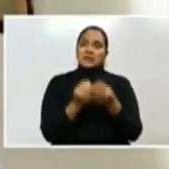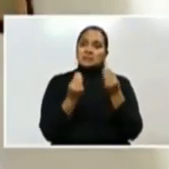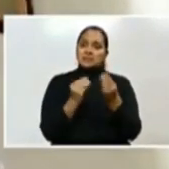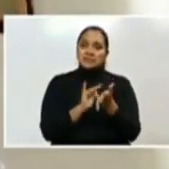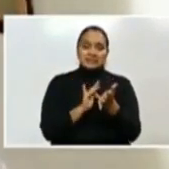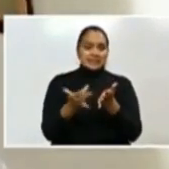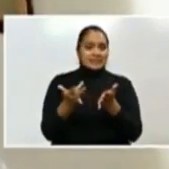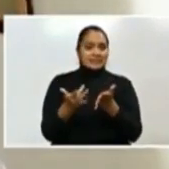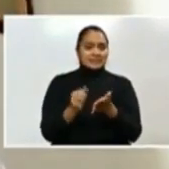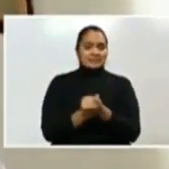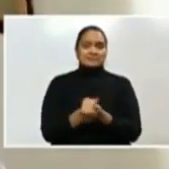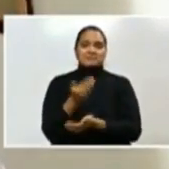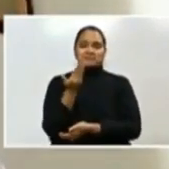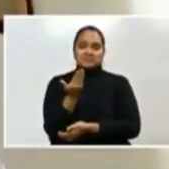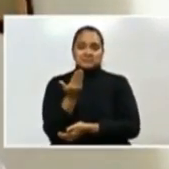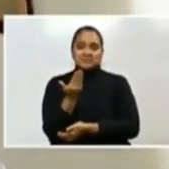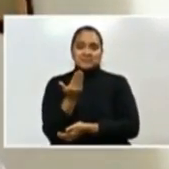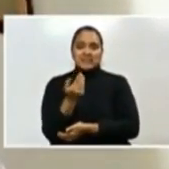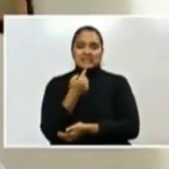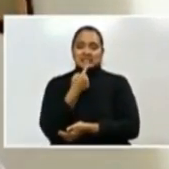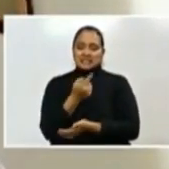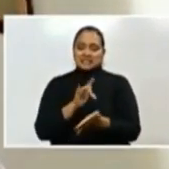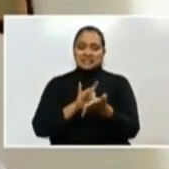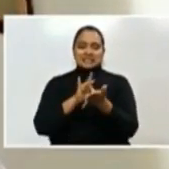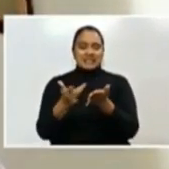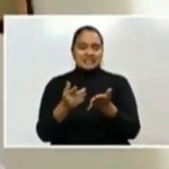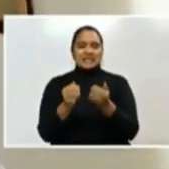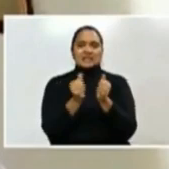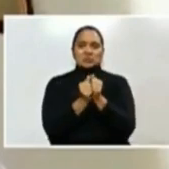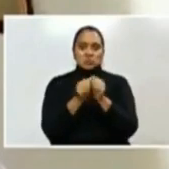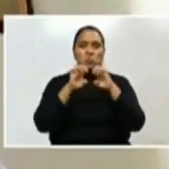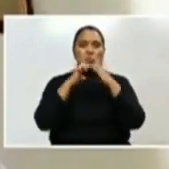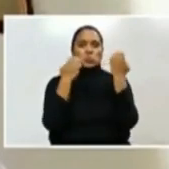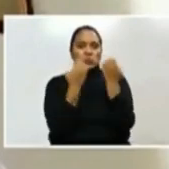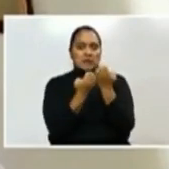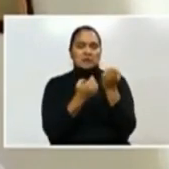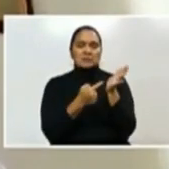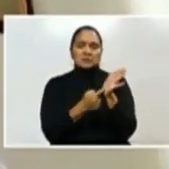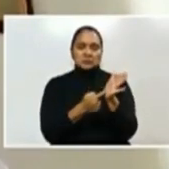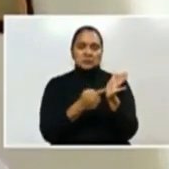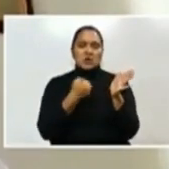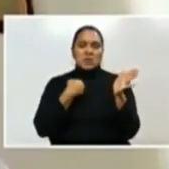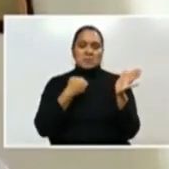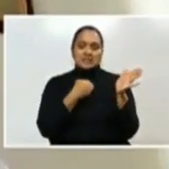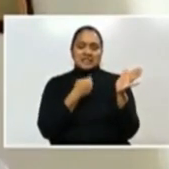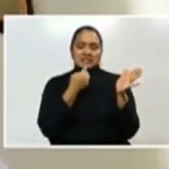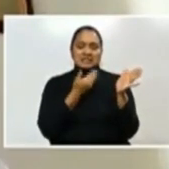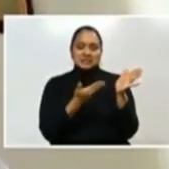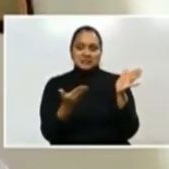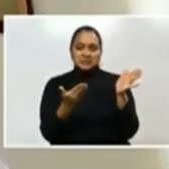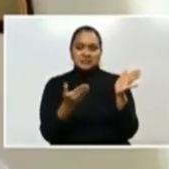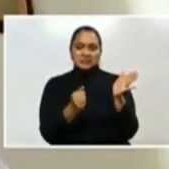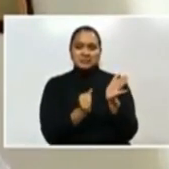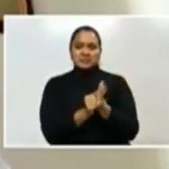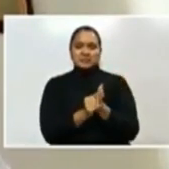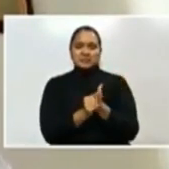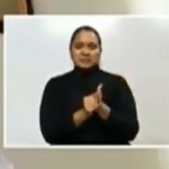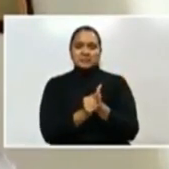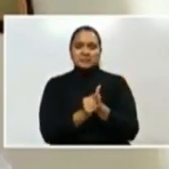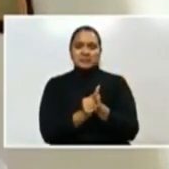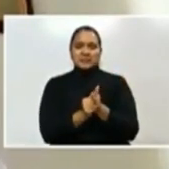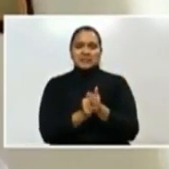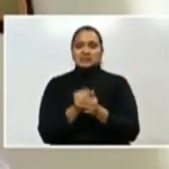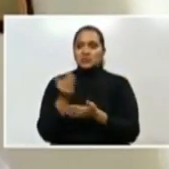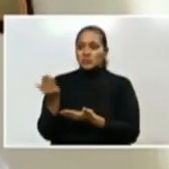presidente. Un saludo y agradecimiento también a su equipo, a sus ministros, al general